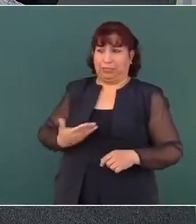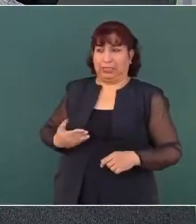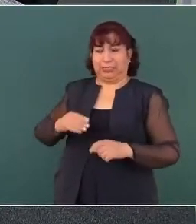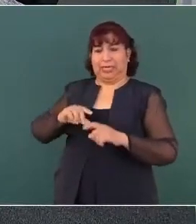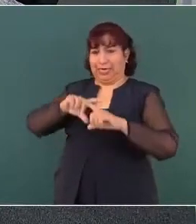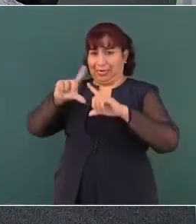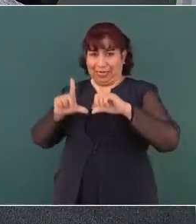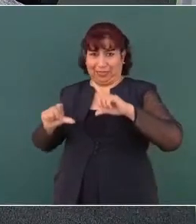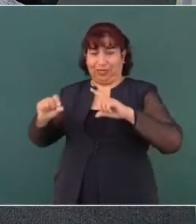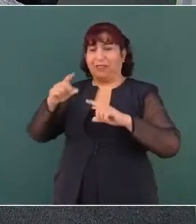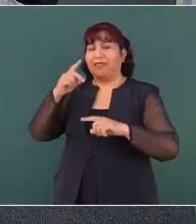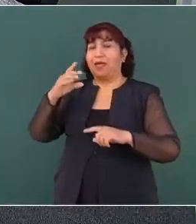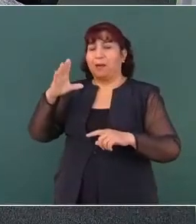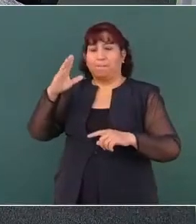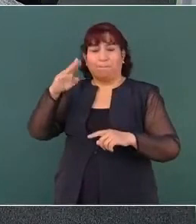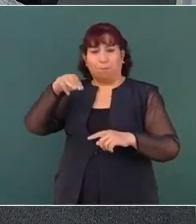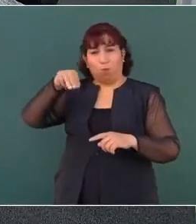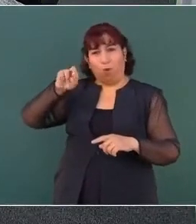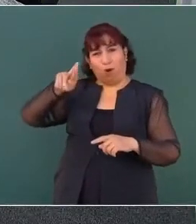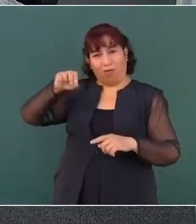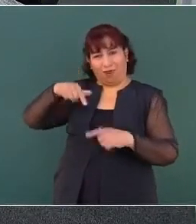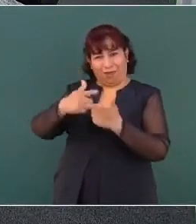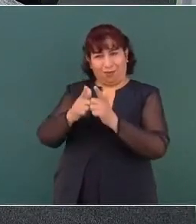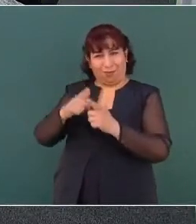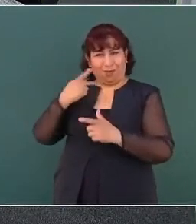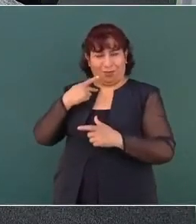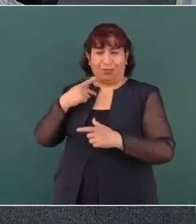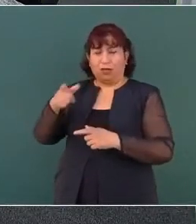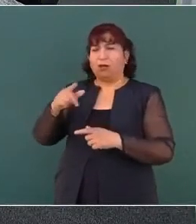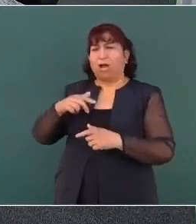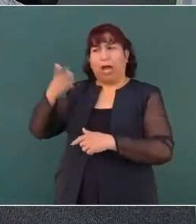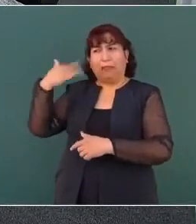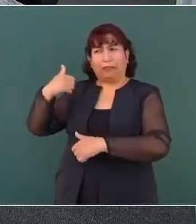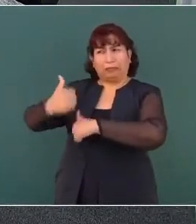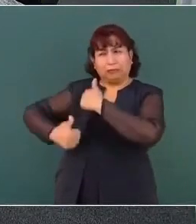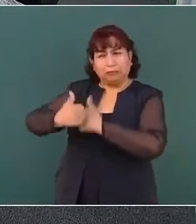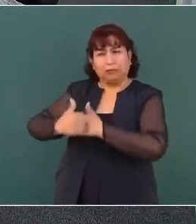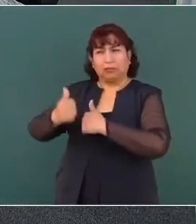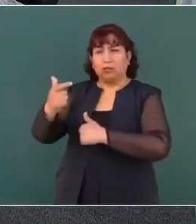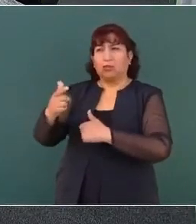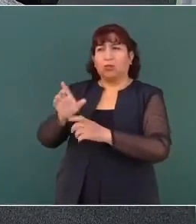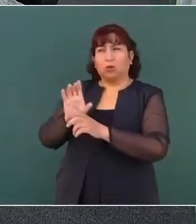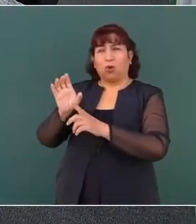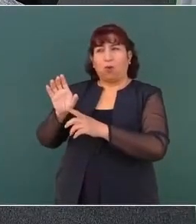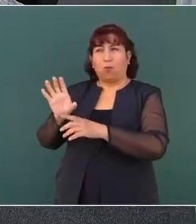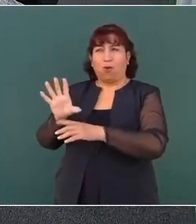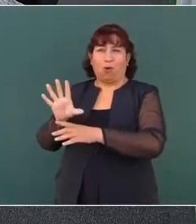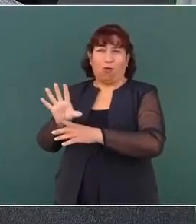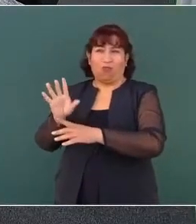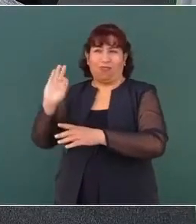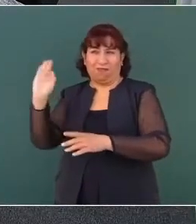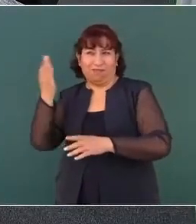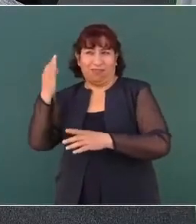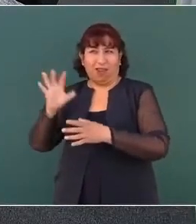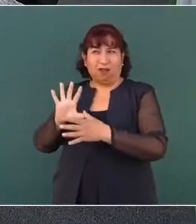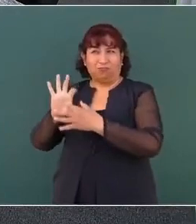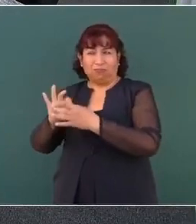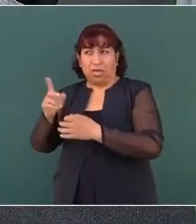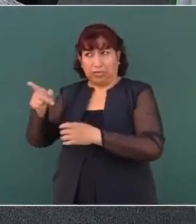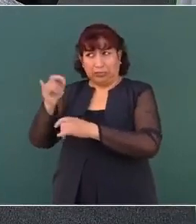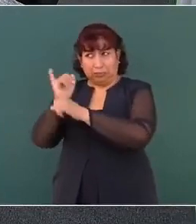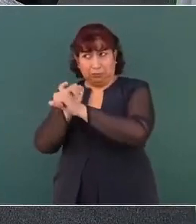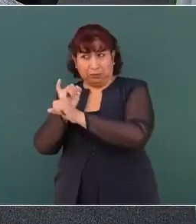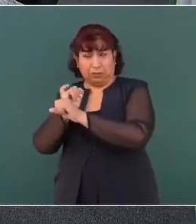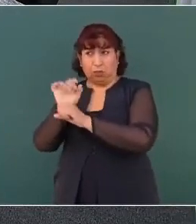de Morena en el 2015 y era la primera vez, si mal no recuerdo, que competía el partido en unos comicios federales, si esa investigación